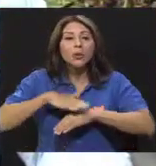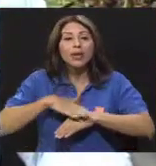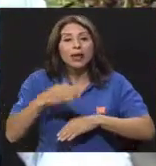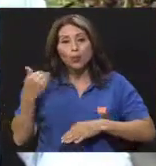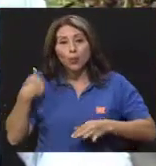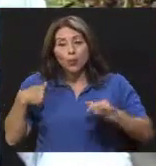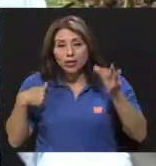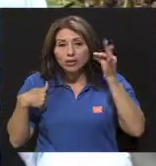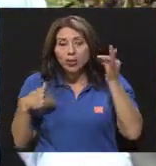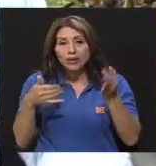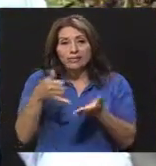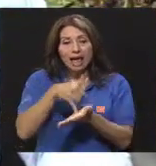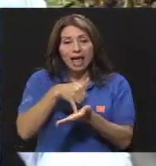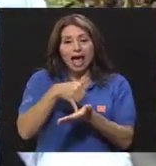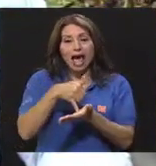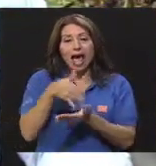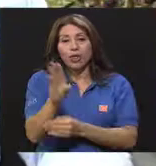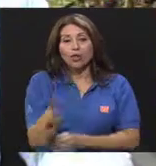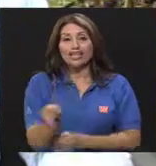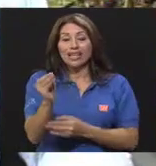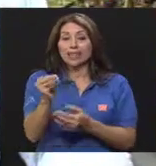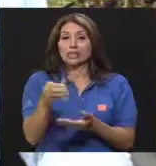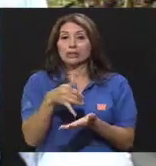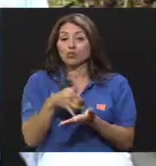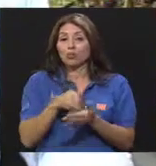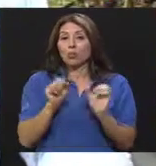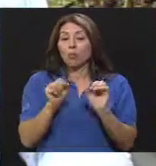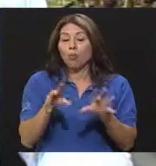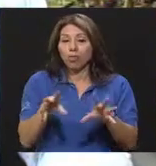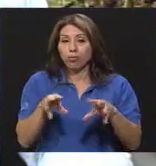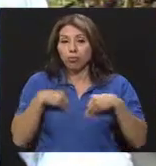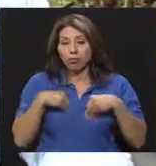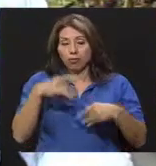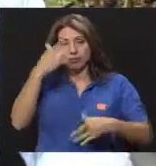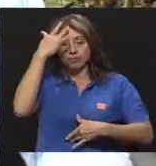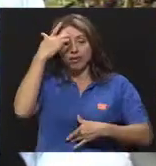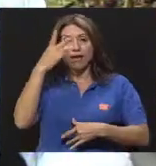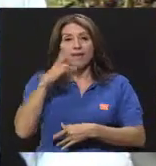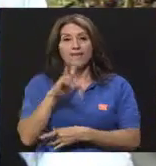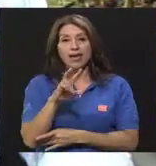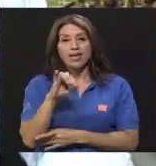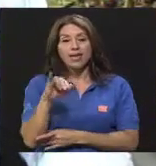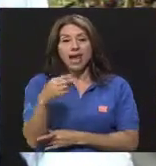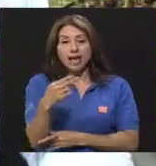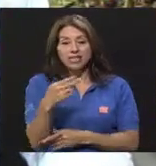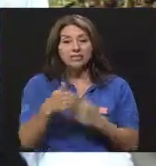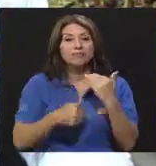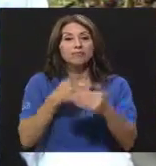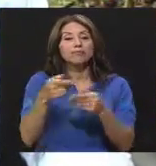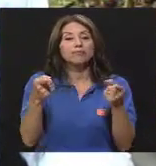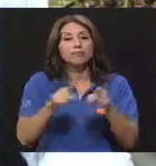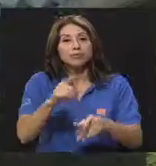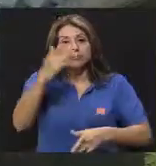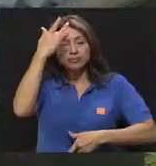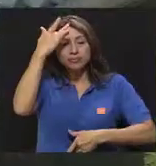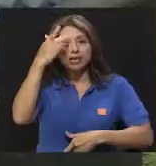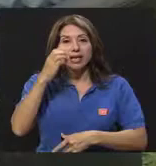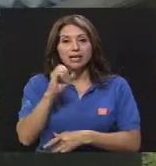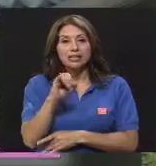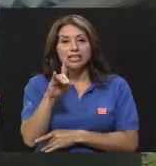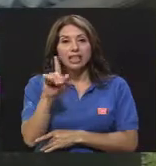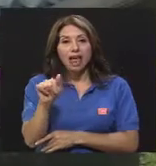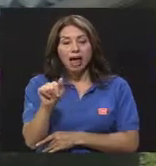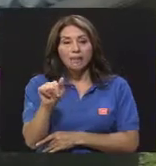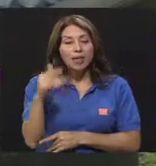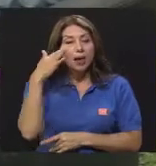los y las adolescentes al VIH y al síndrome luego de inmunodeficiencia adquirida, SIDA, ya que